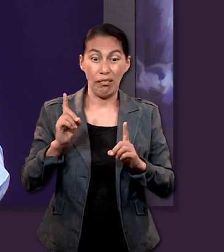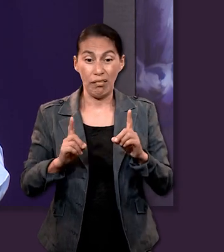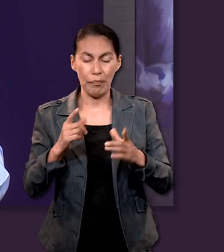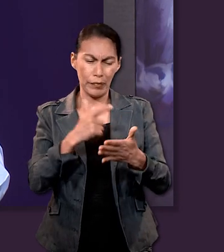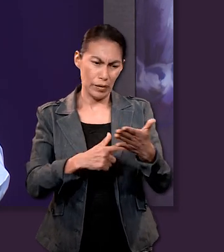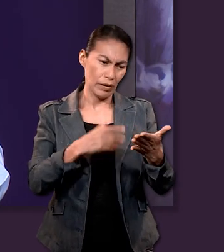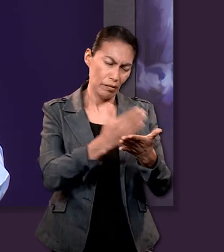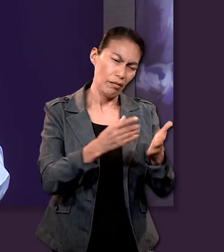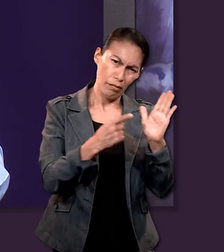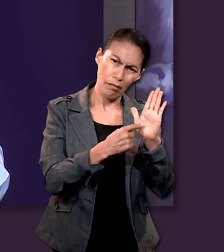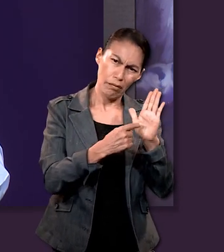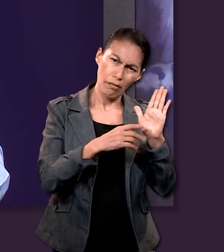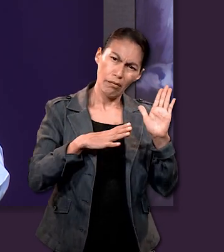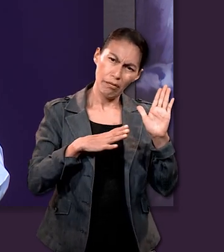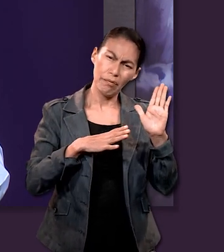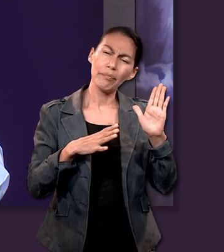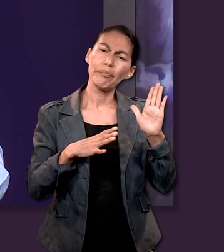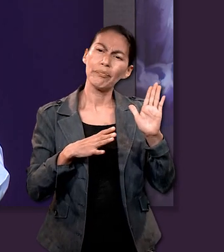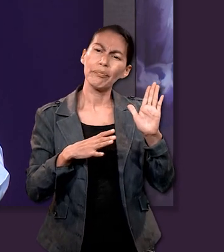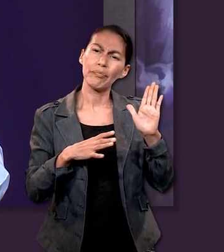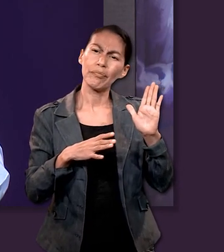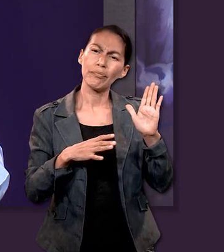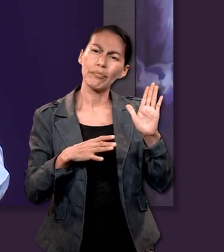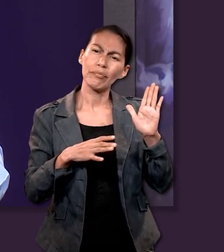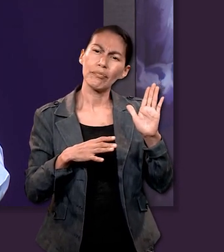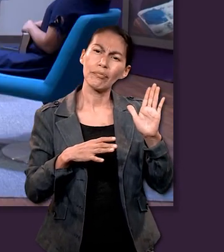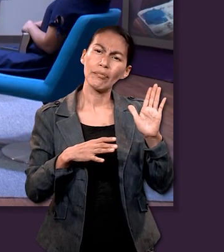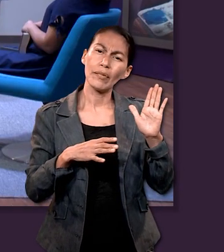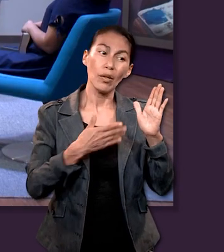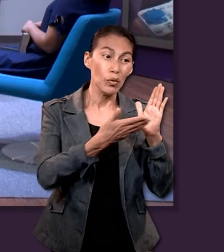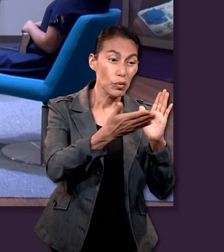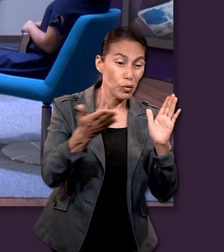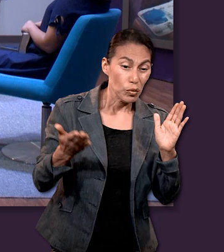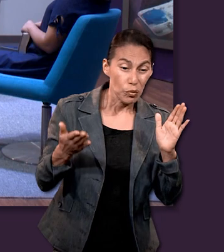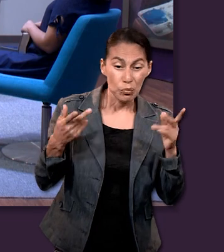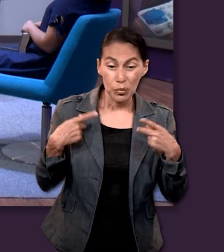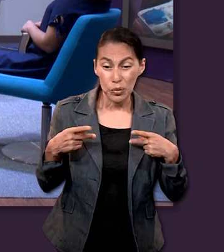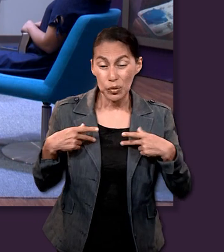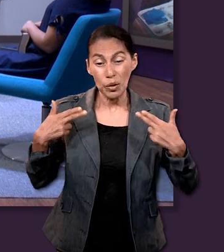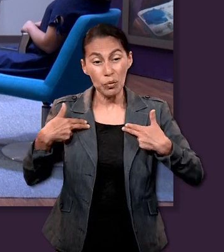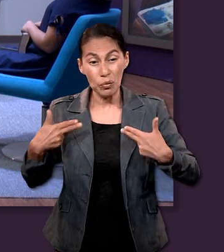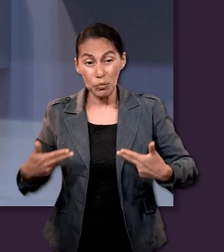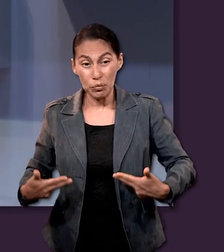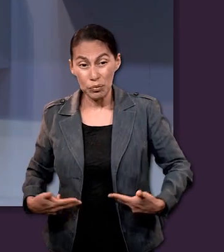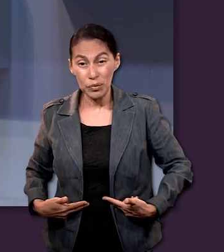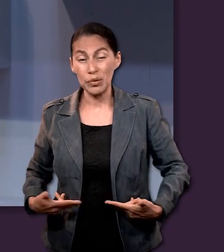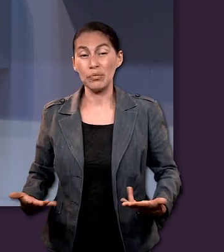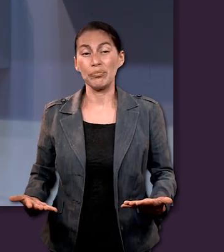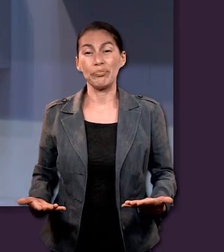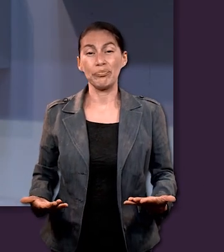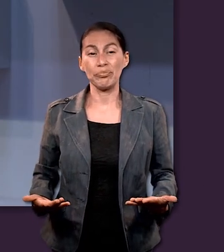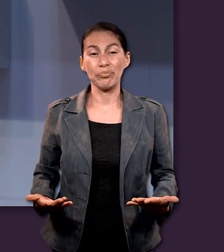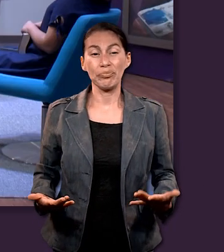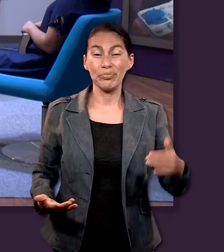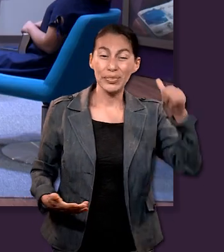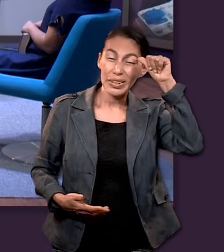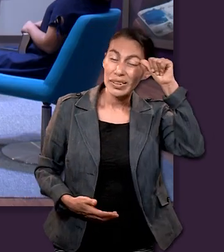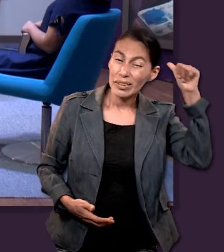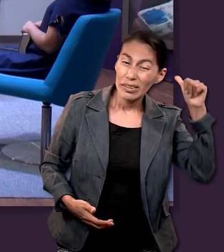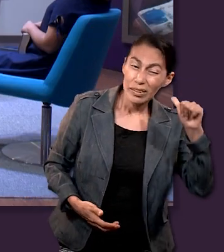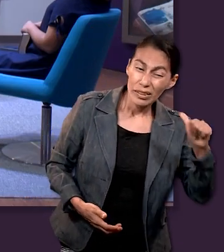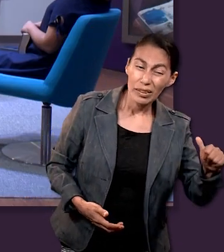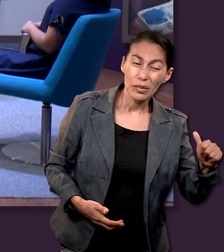La duda, como lo mencionaba también la lección. Y es que como seres humanos caídos, pues